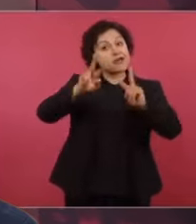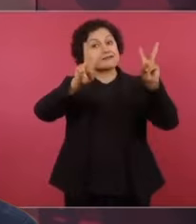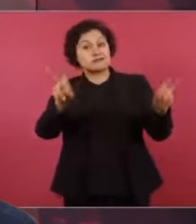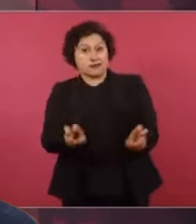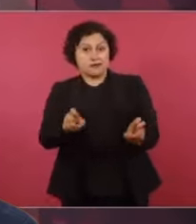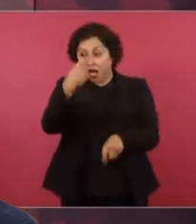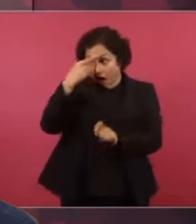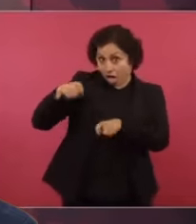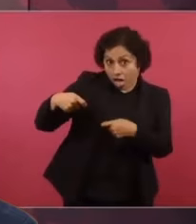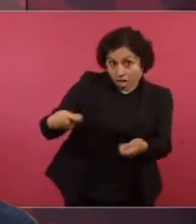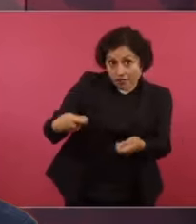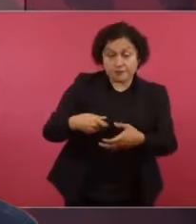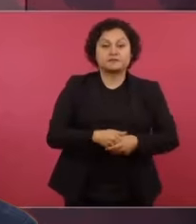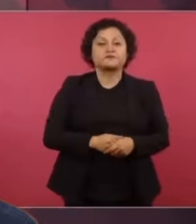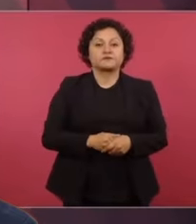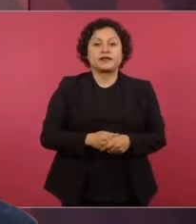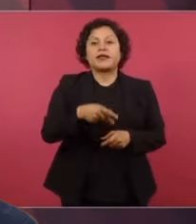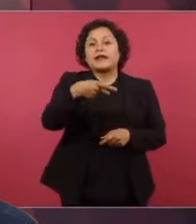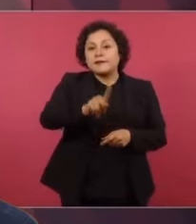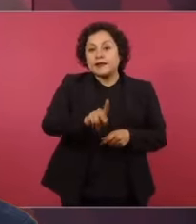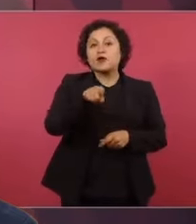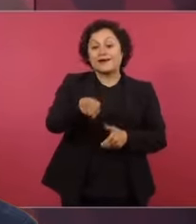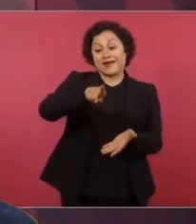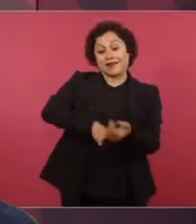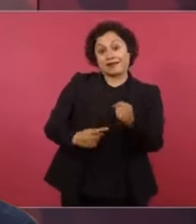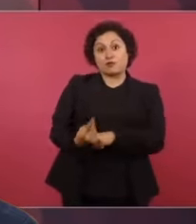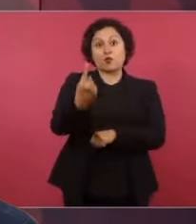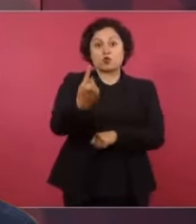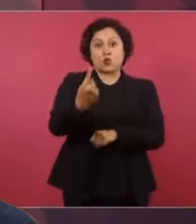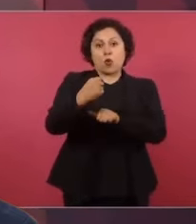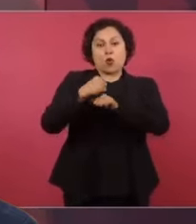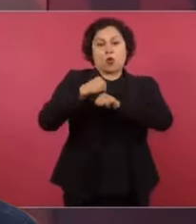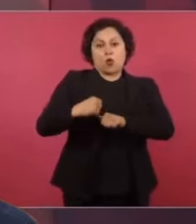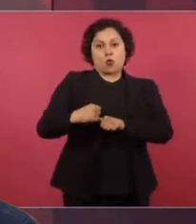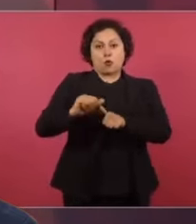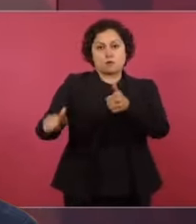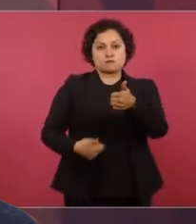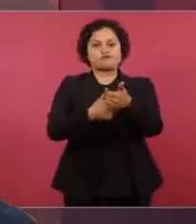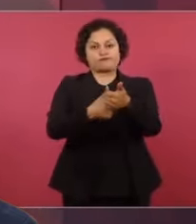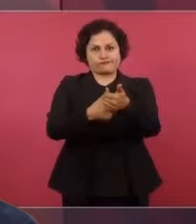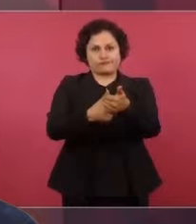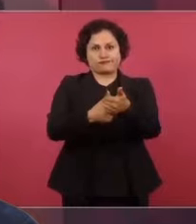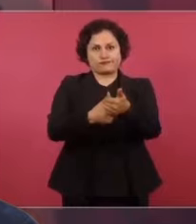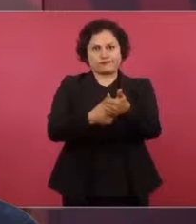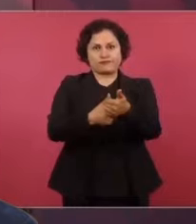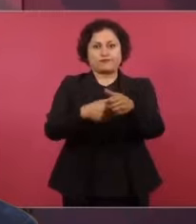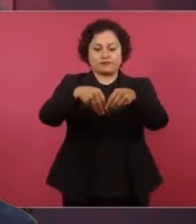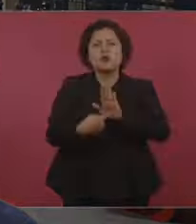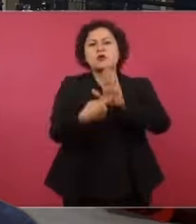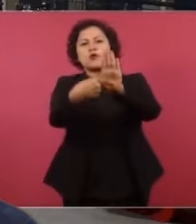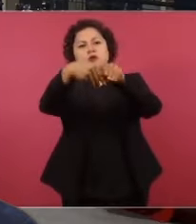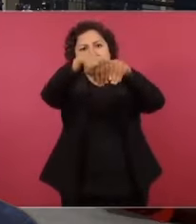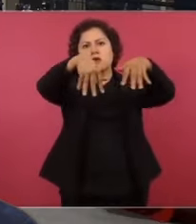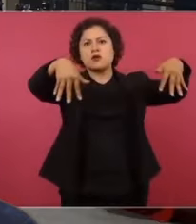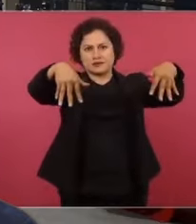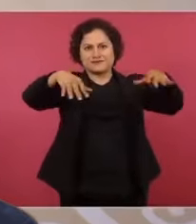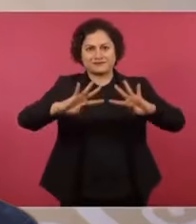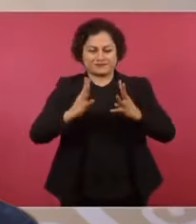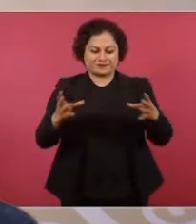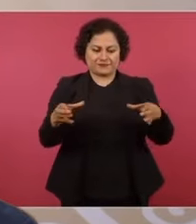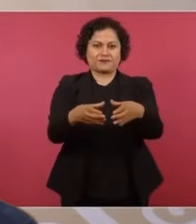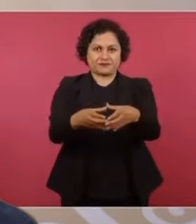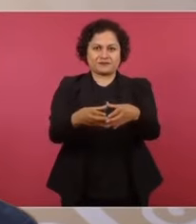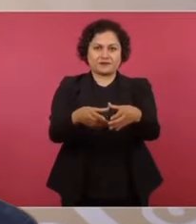un gerente y luego tienen, un día voy a poner aquí el organigrama, es el consejo